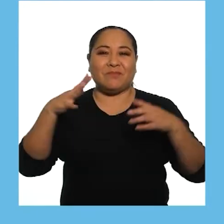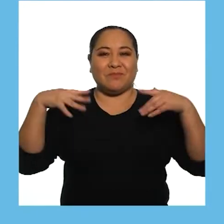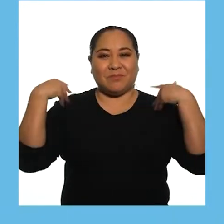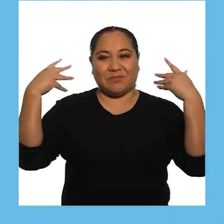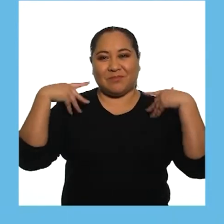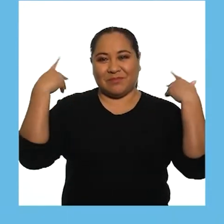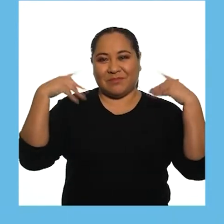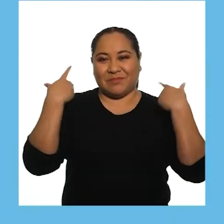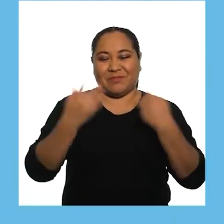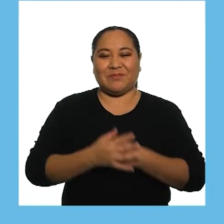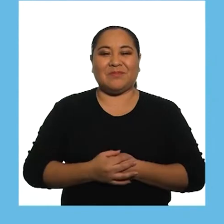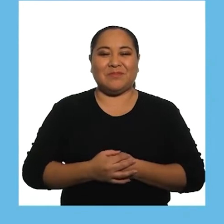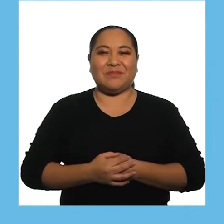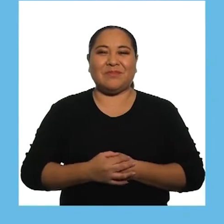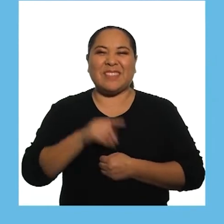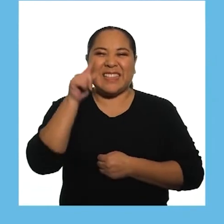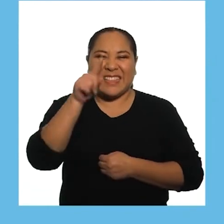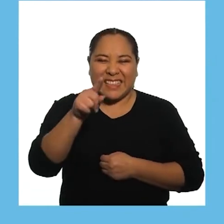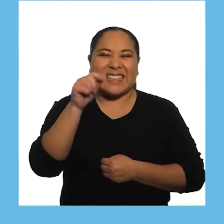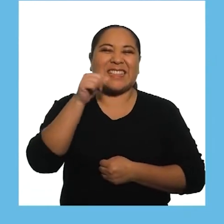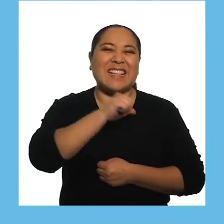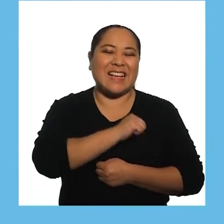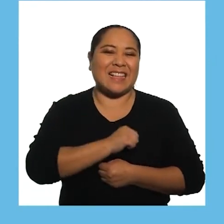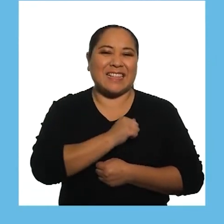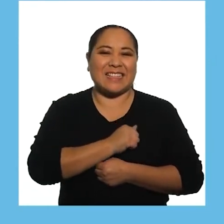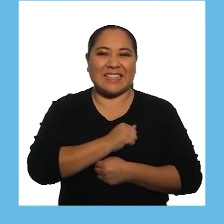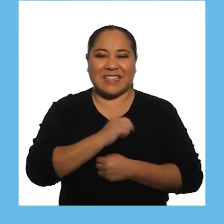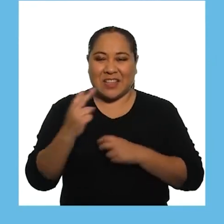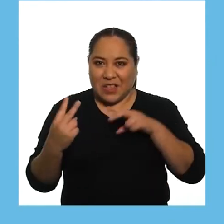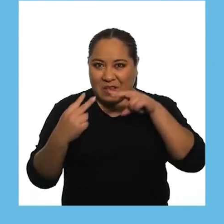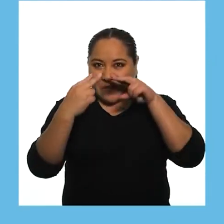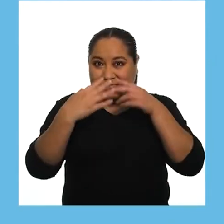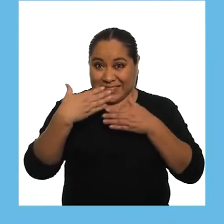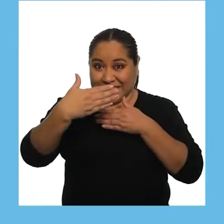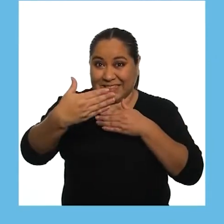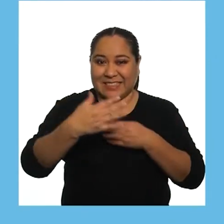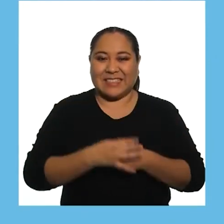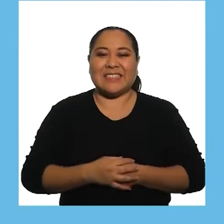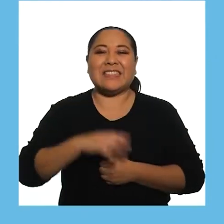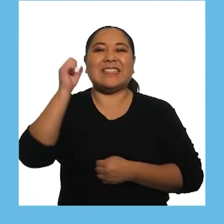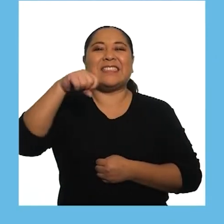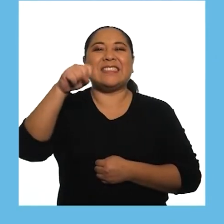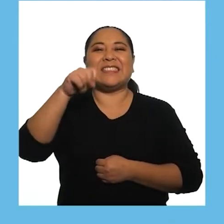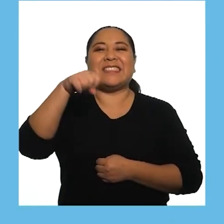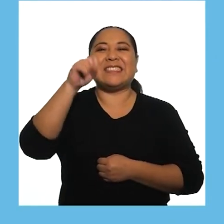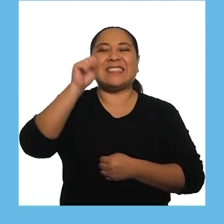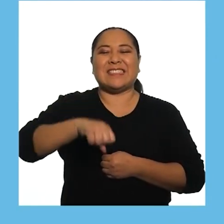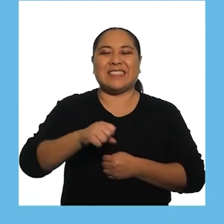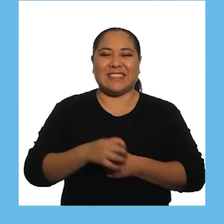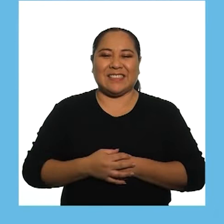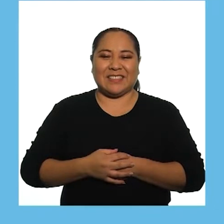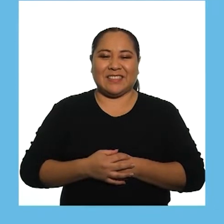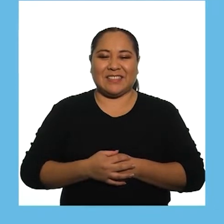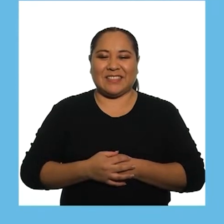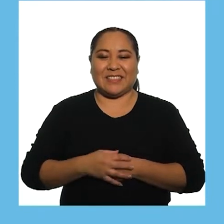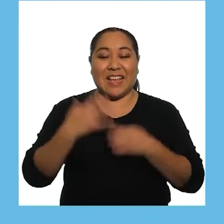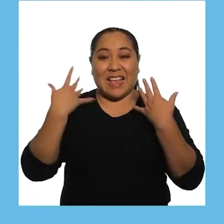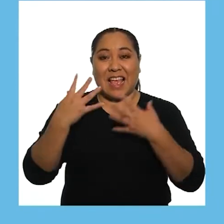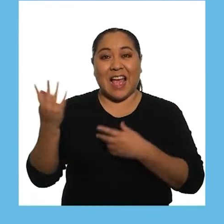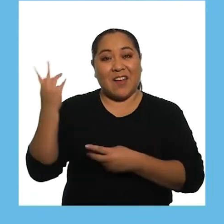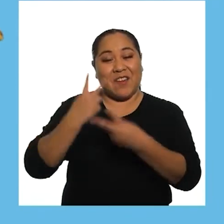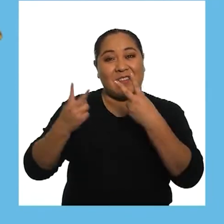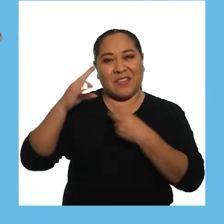muy feliz. ¡Esa es la actitud! ¡Nos vemos en un rato! ¡Sí, sí, sí!